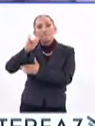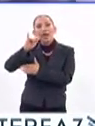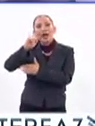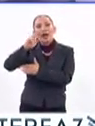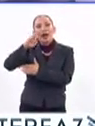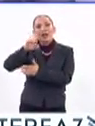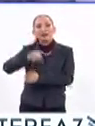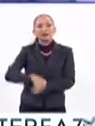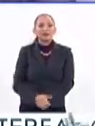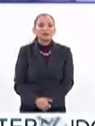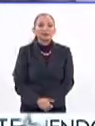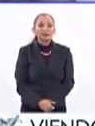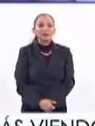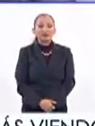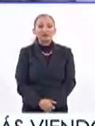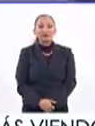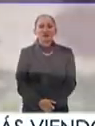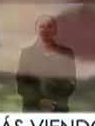pilares.